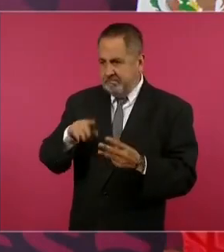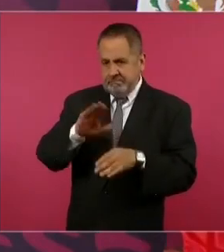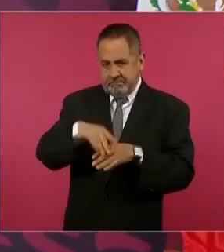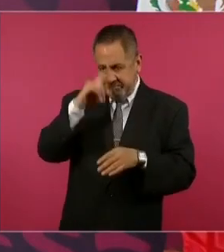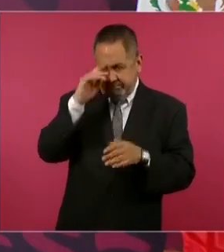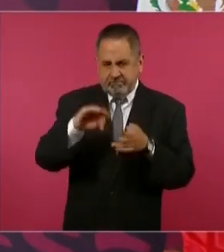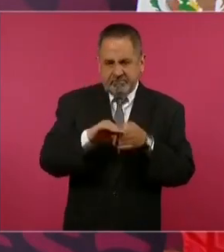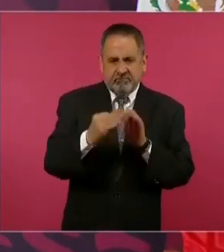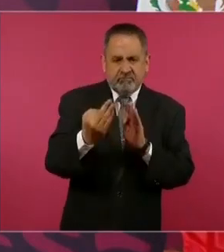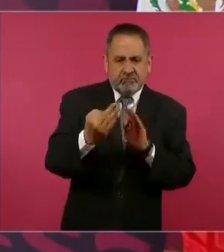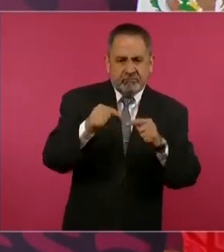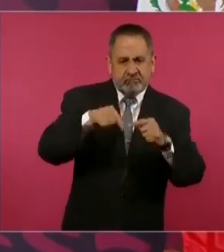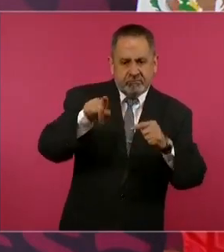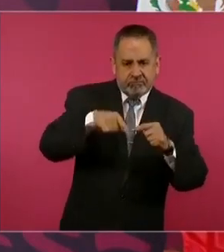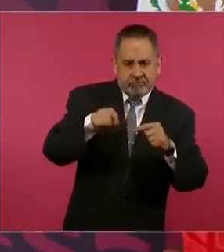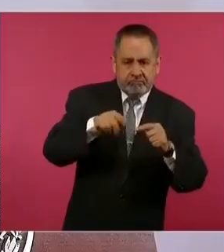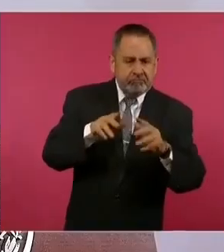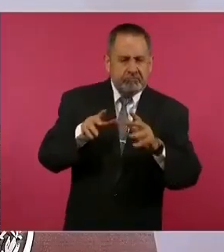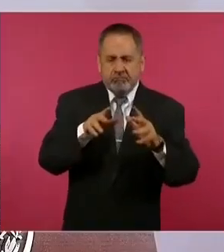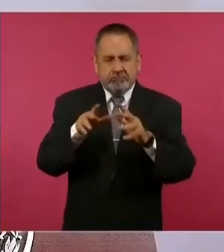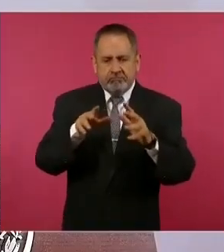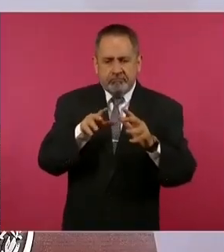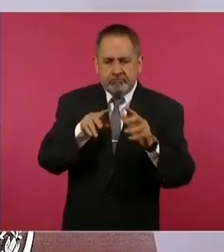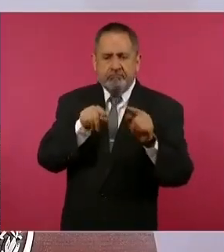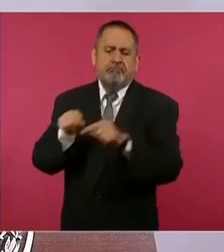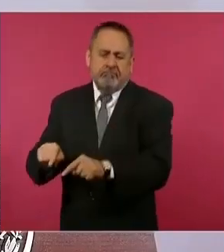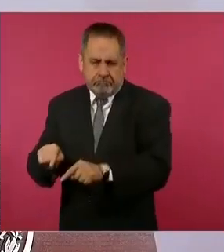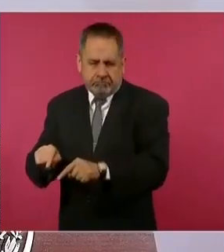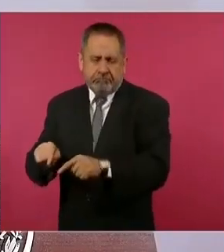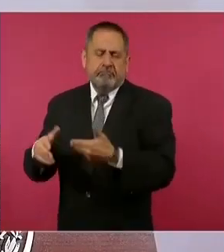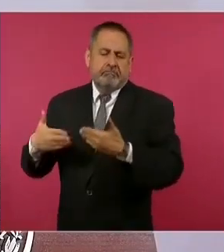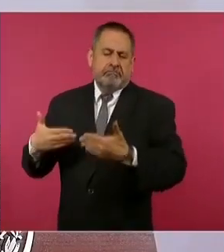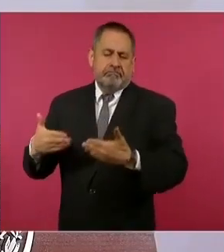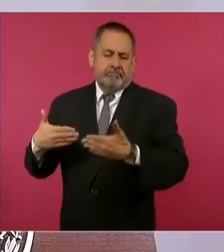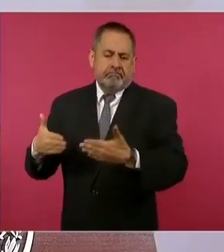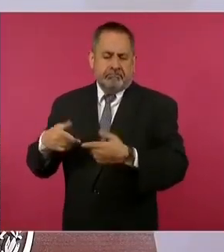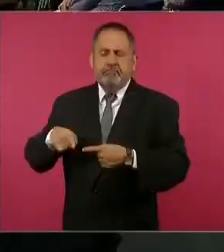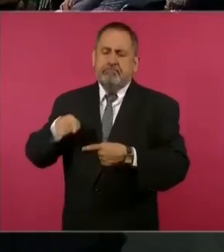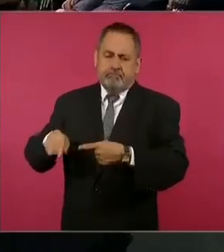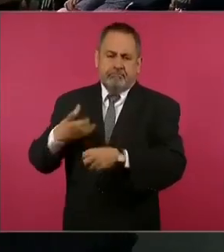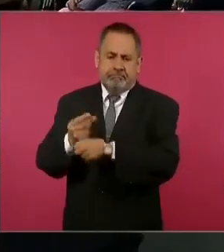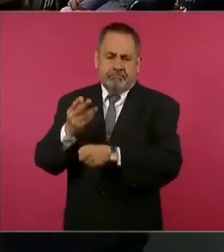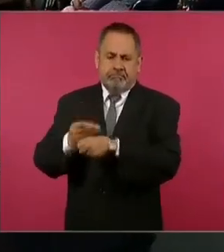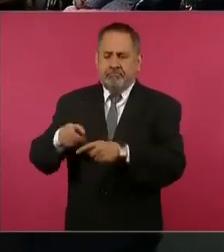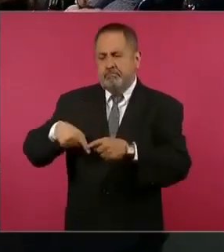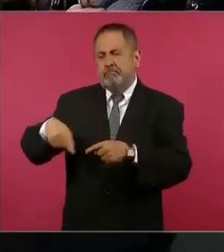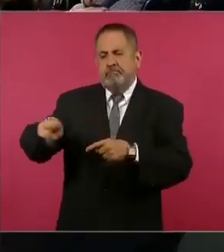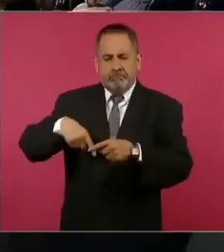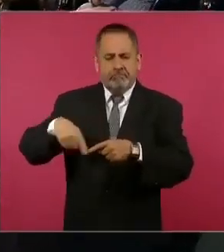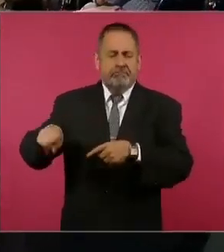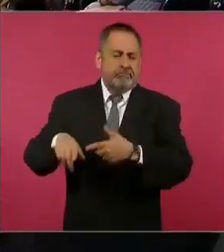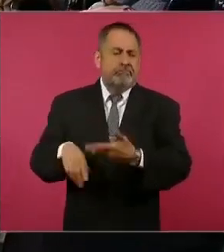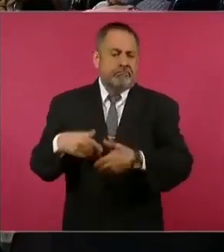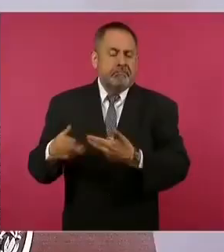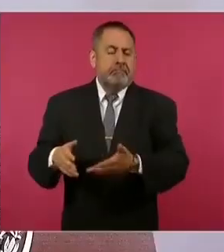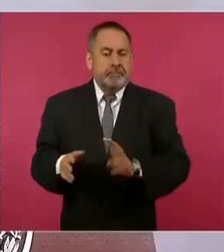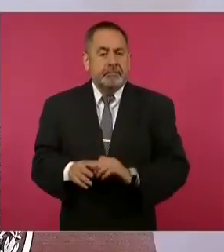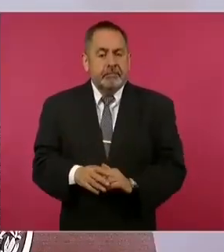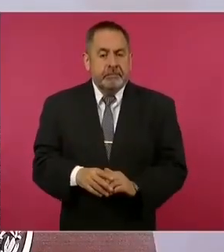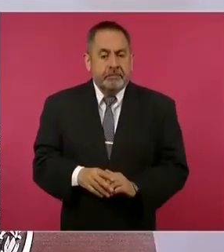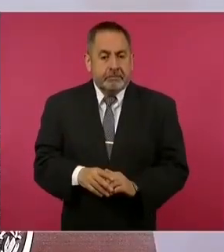Al final se terminó haciendo el canal de Panamá, pero